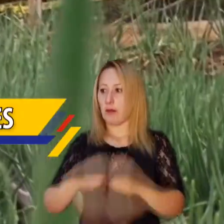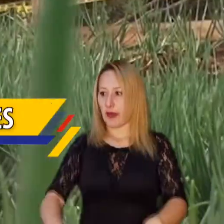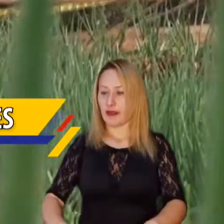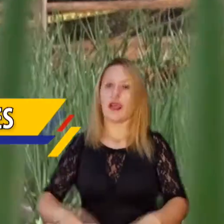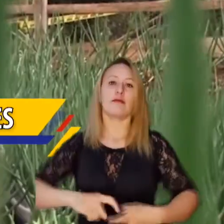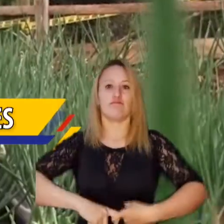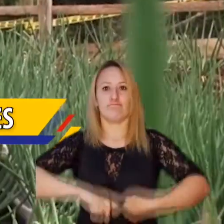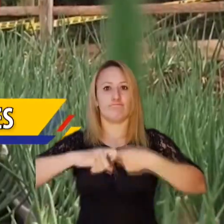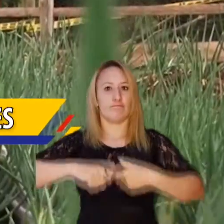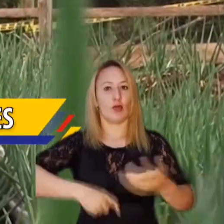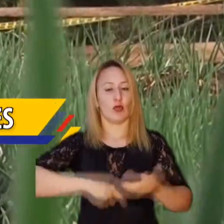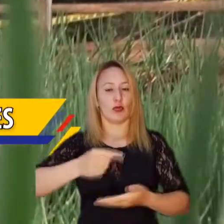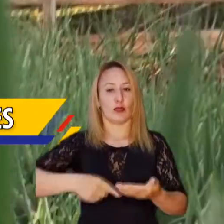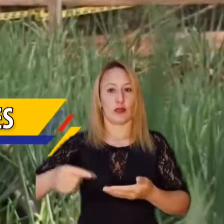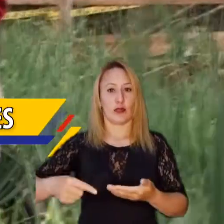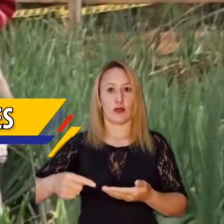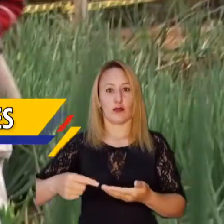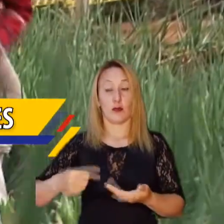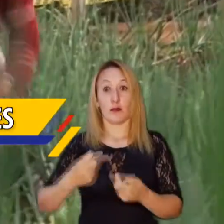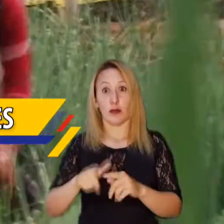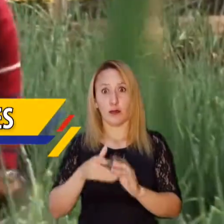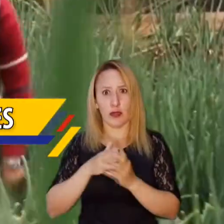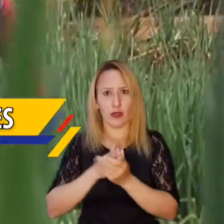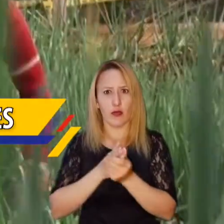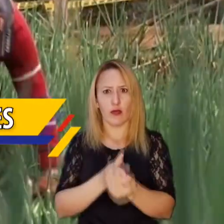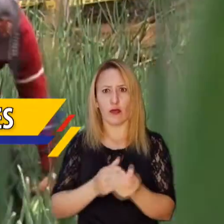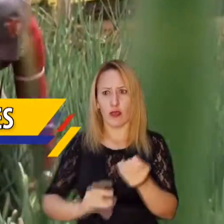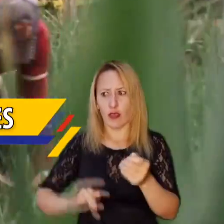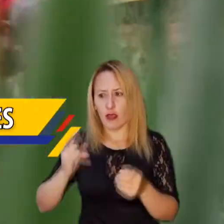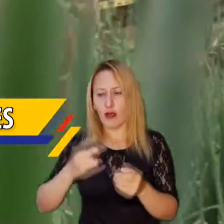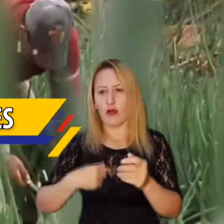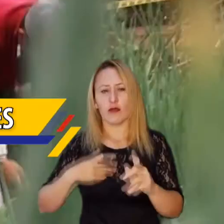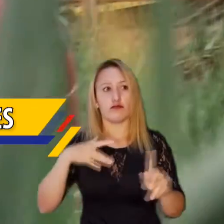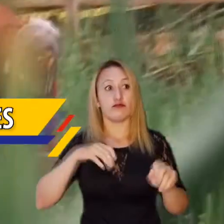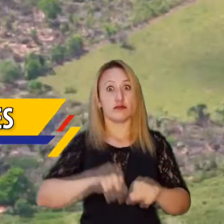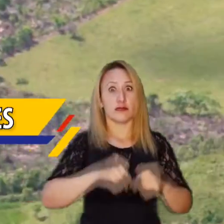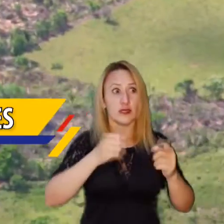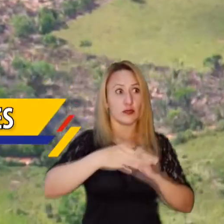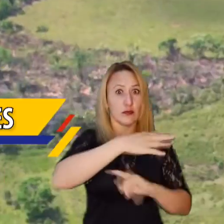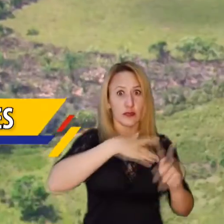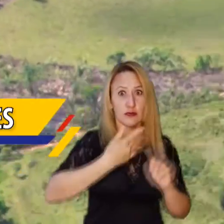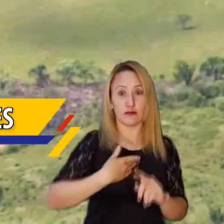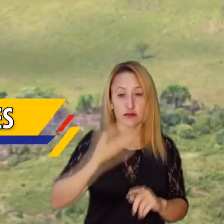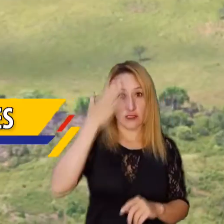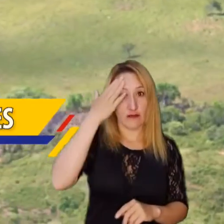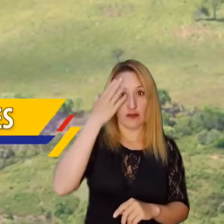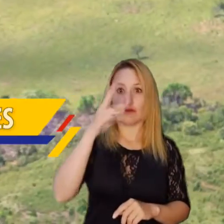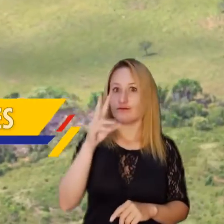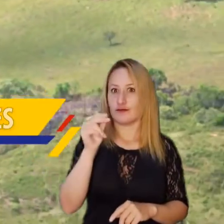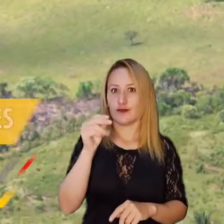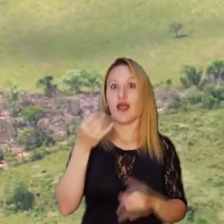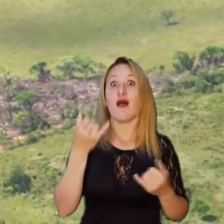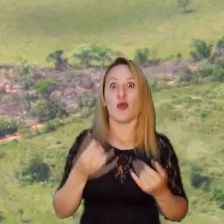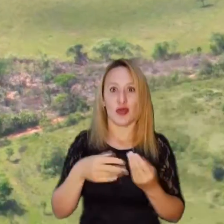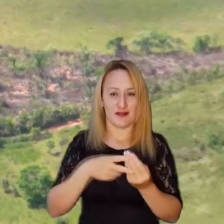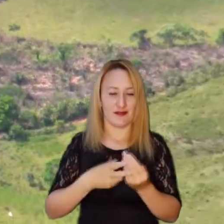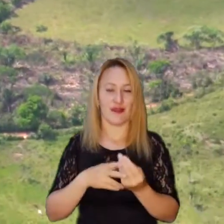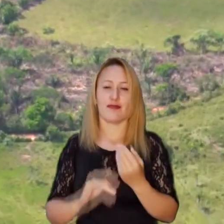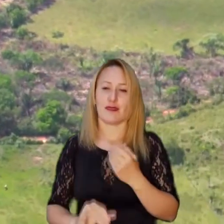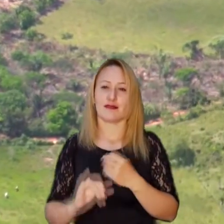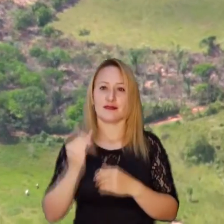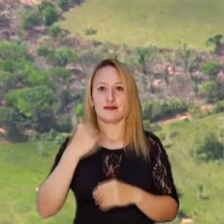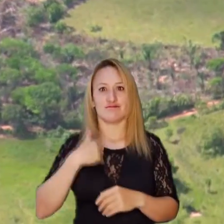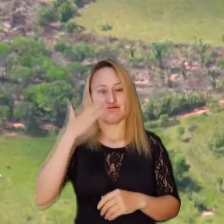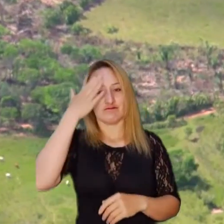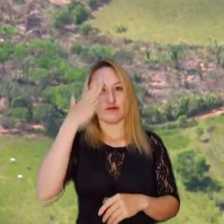públicos, se sancionaban la cuantía de los contratos, pero no existía una metodología para determinar los daños ambientales. Con esta herramienta